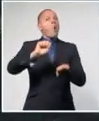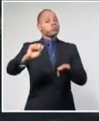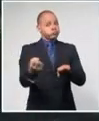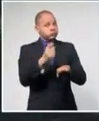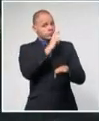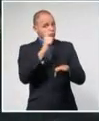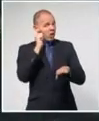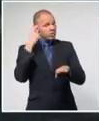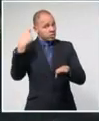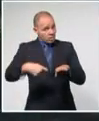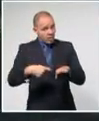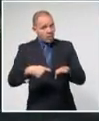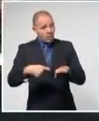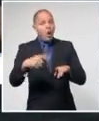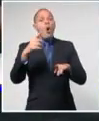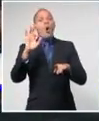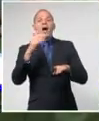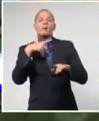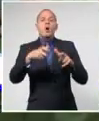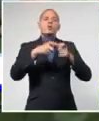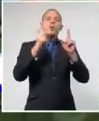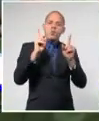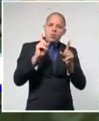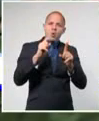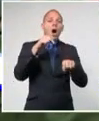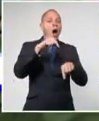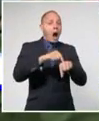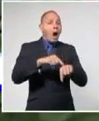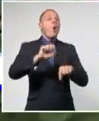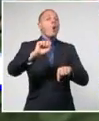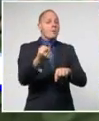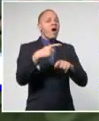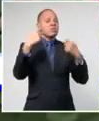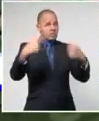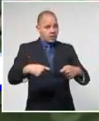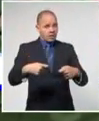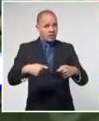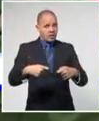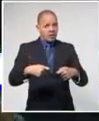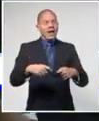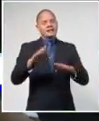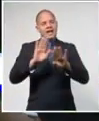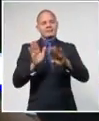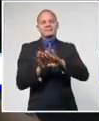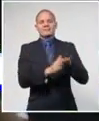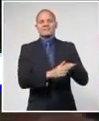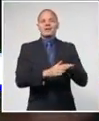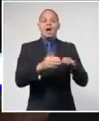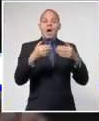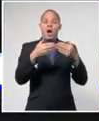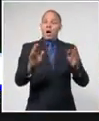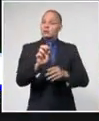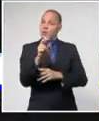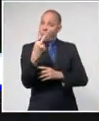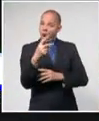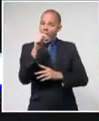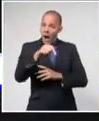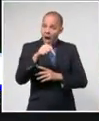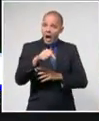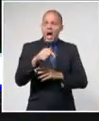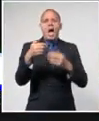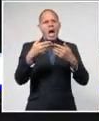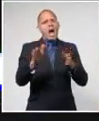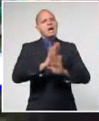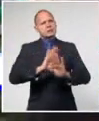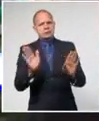Consejo de Defensa que al liberar algunas restricciones en esta etapa se reabre el campismo, algunos hoteles de la ciudad de Santa Lucía,